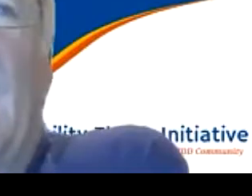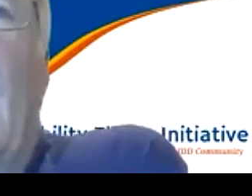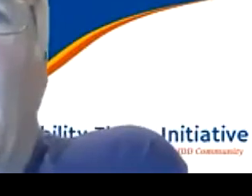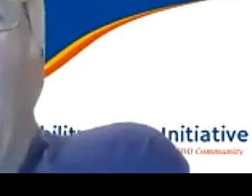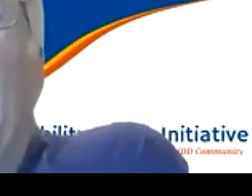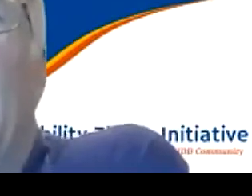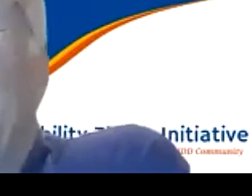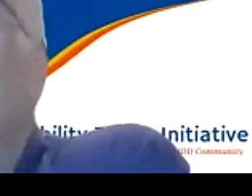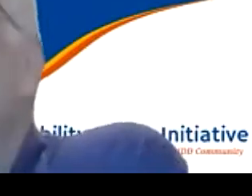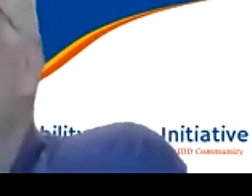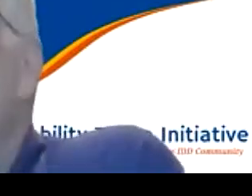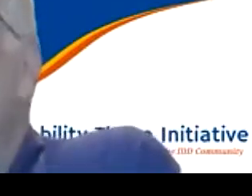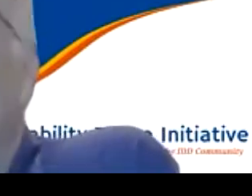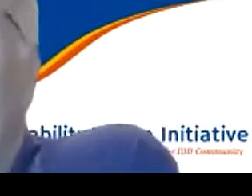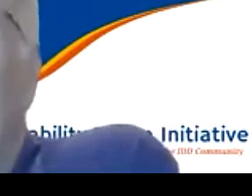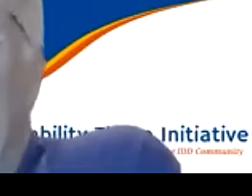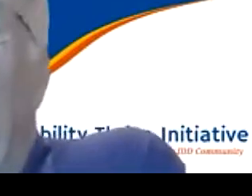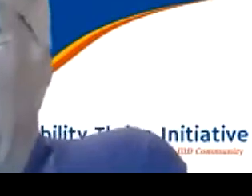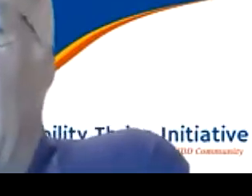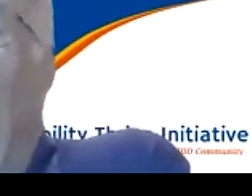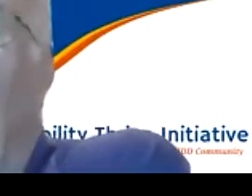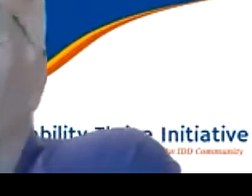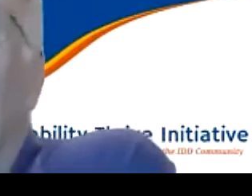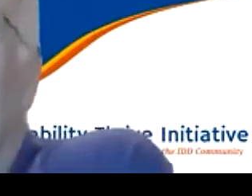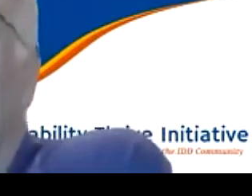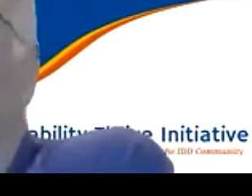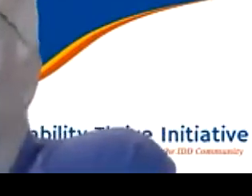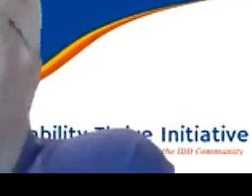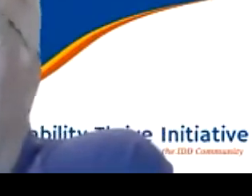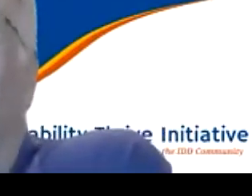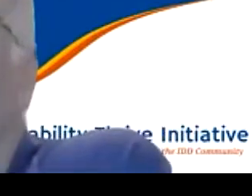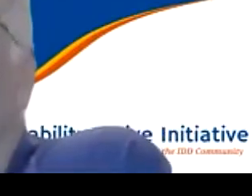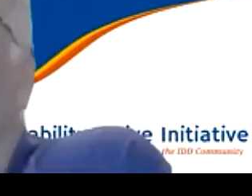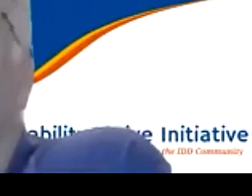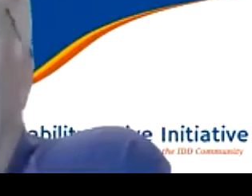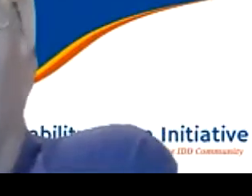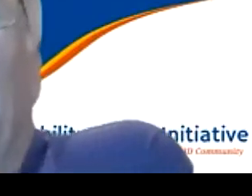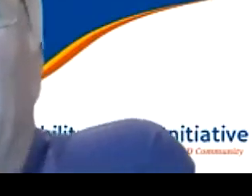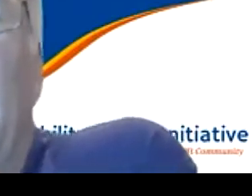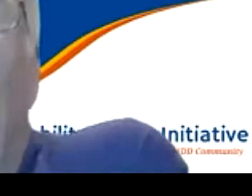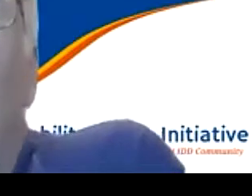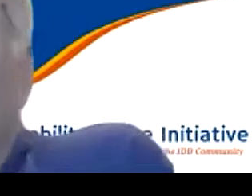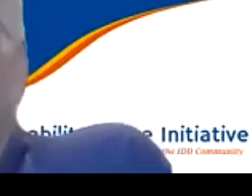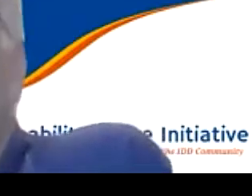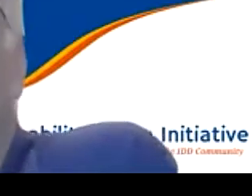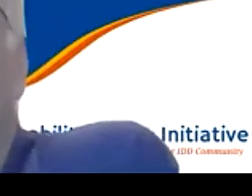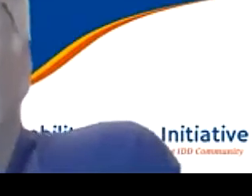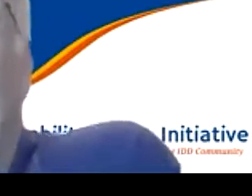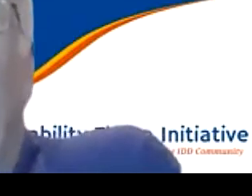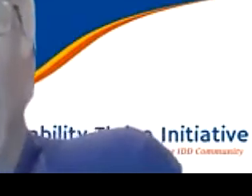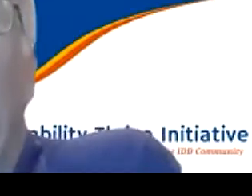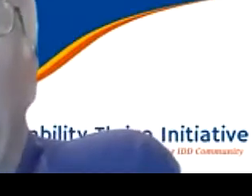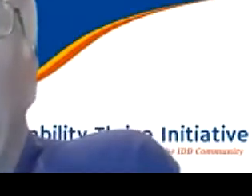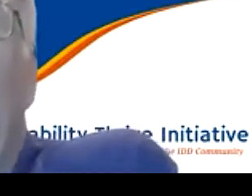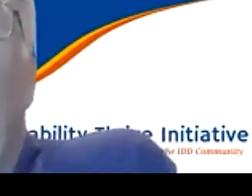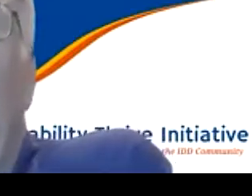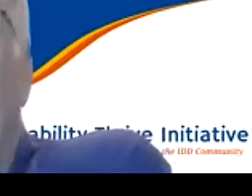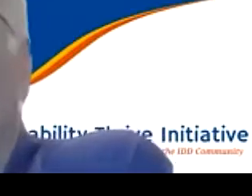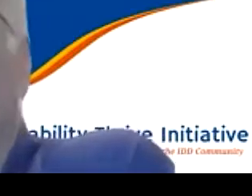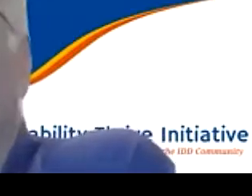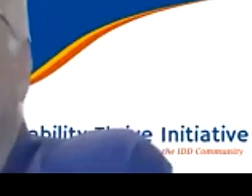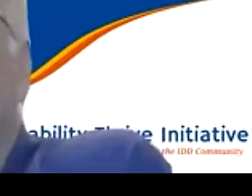Sí, es una de esas cosas, ¿verdad? Que uno está acostumbrado a cómo se hacía antes, ¿verdad? Pero a me gustaría darle gracias a todos los